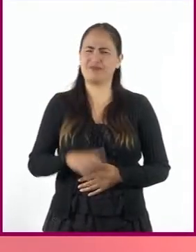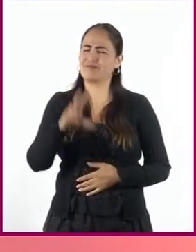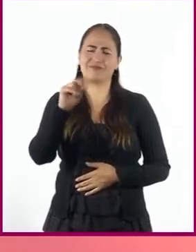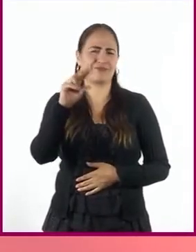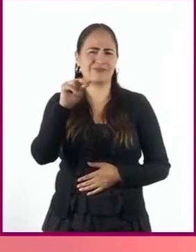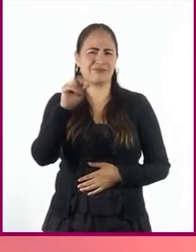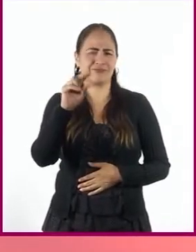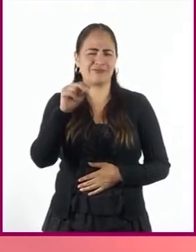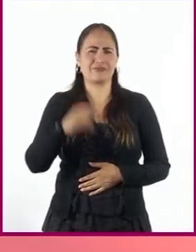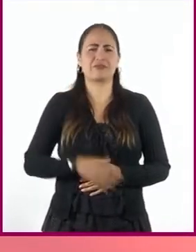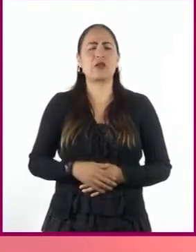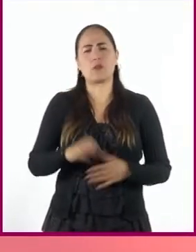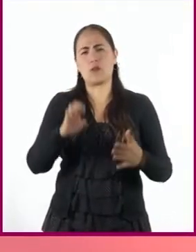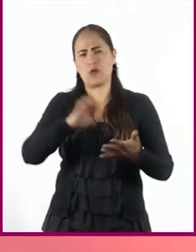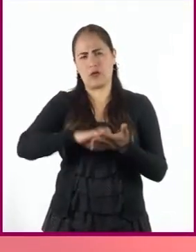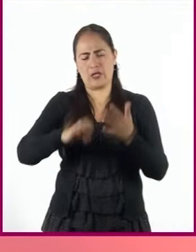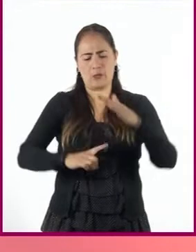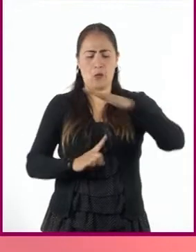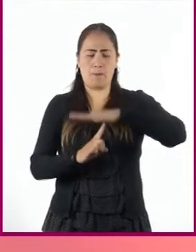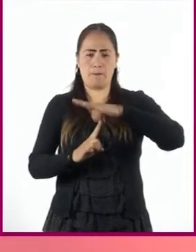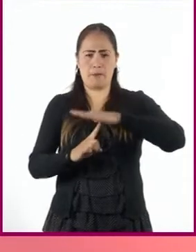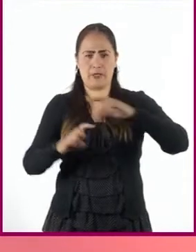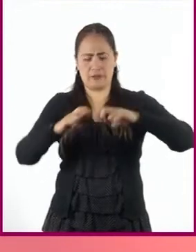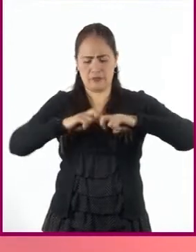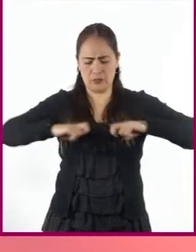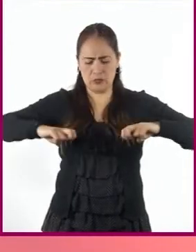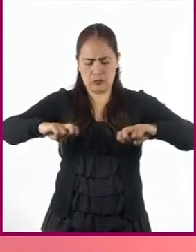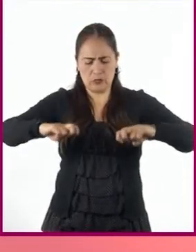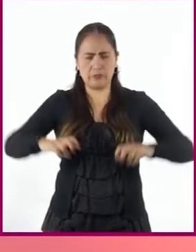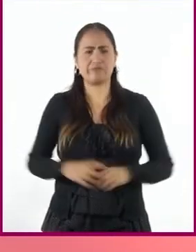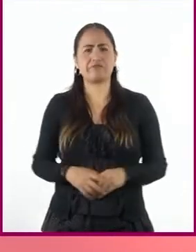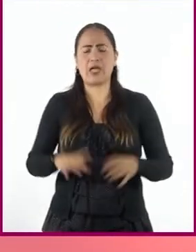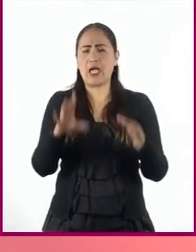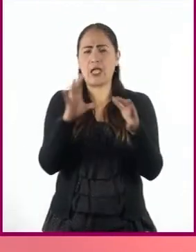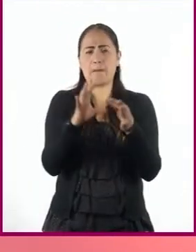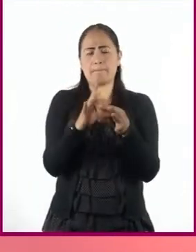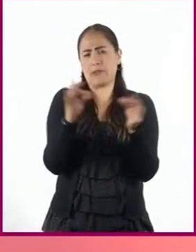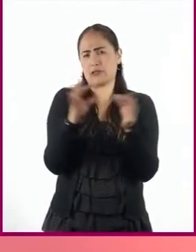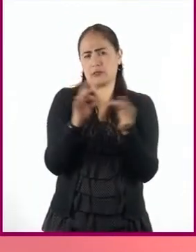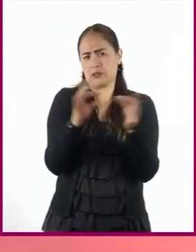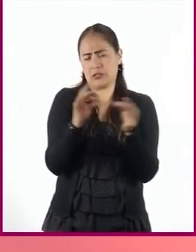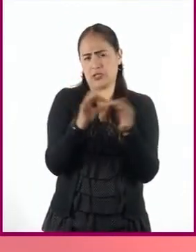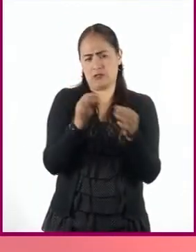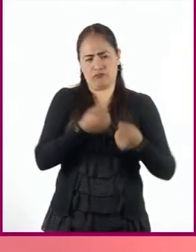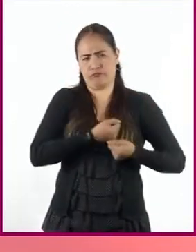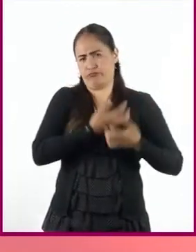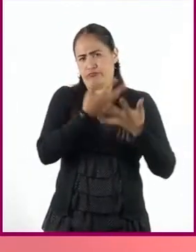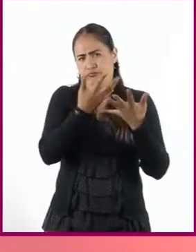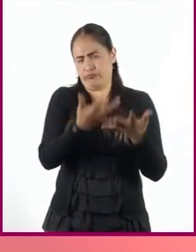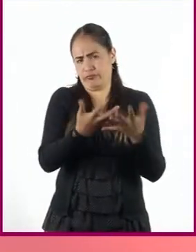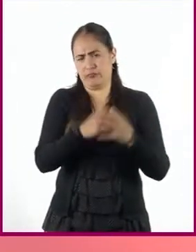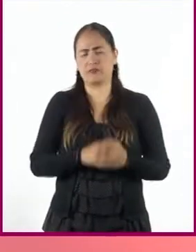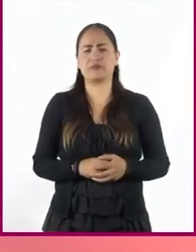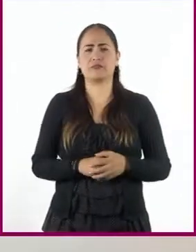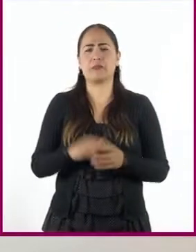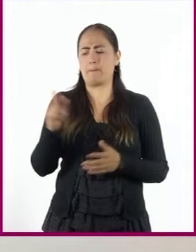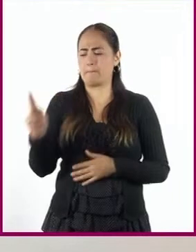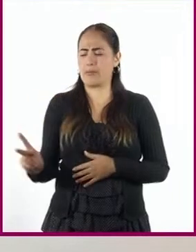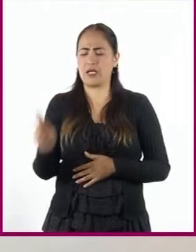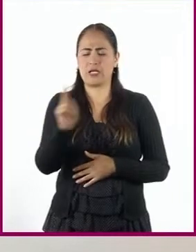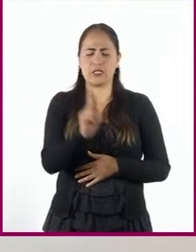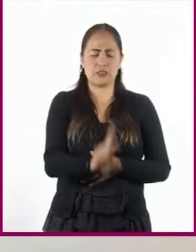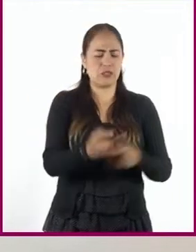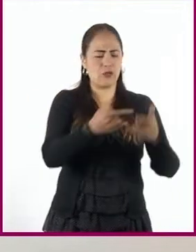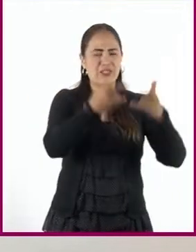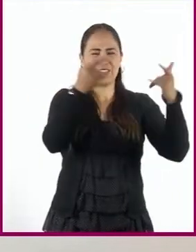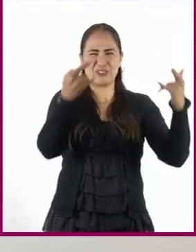el que se utiliza en una mesa redonda, tiene una serie de expresiones. Igual que cuando empiezas a contar un cuento,